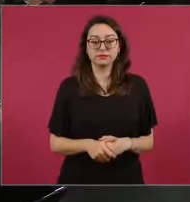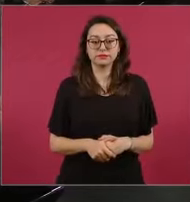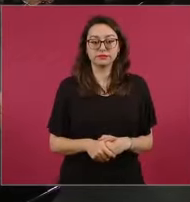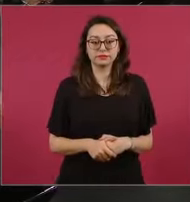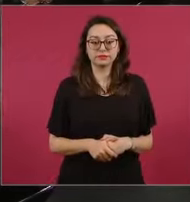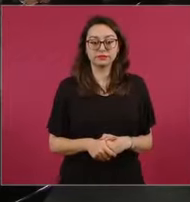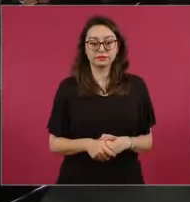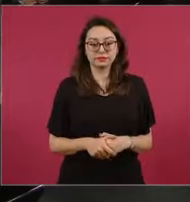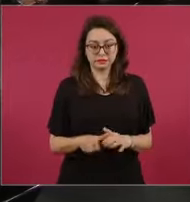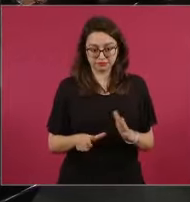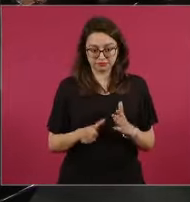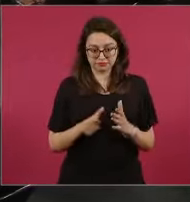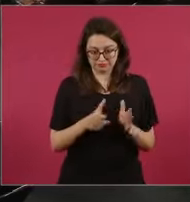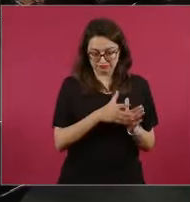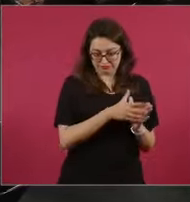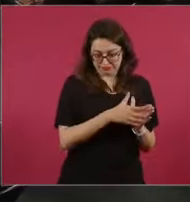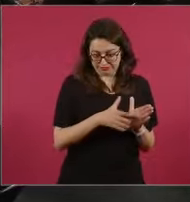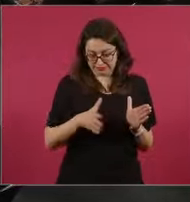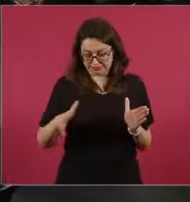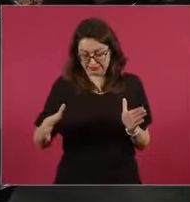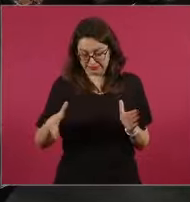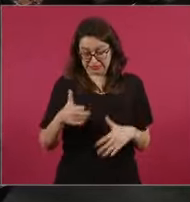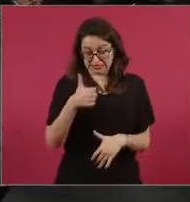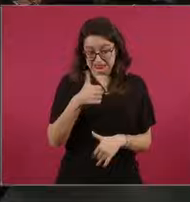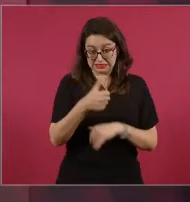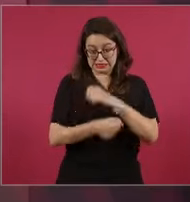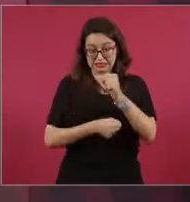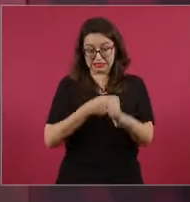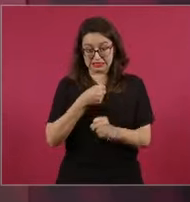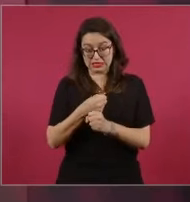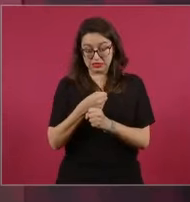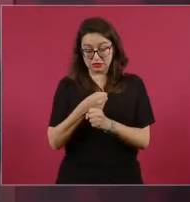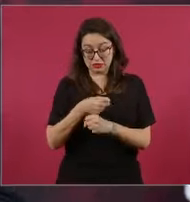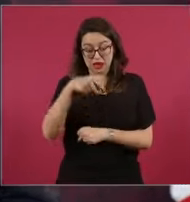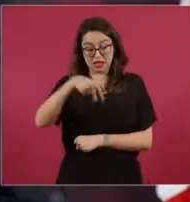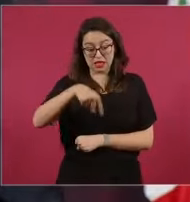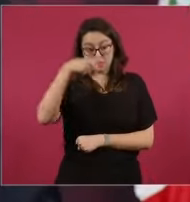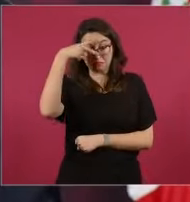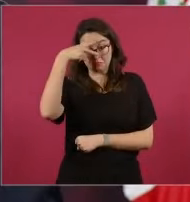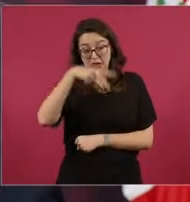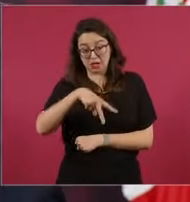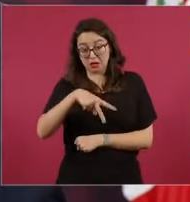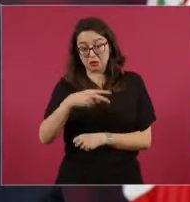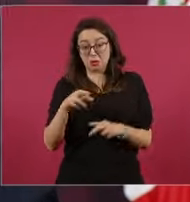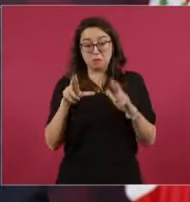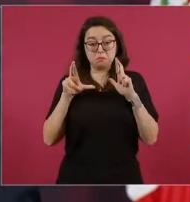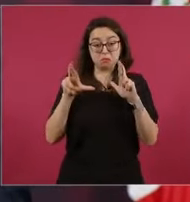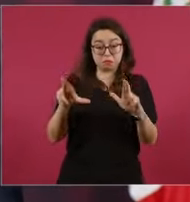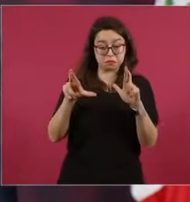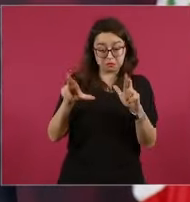Revisen la lista de Forbes de los más ricos del mundo.